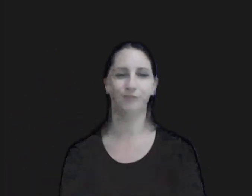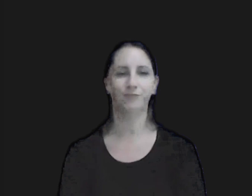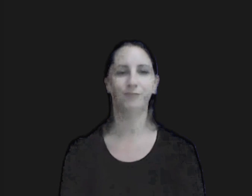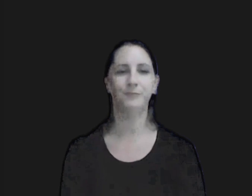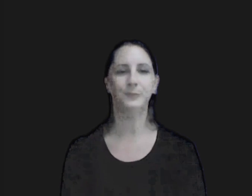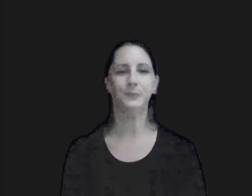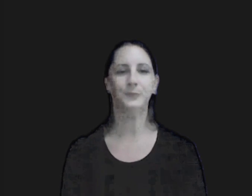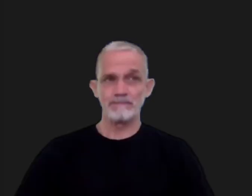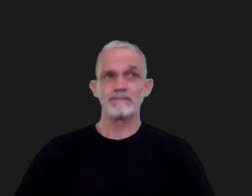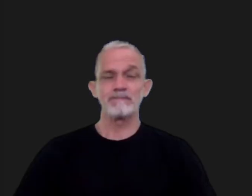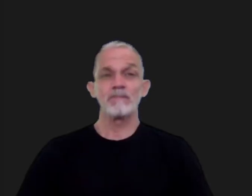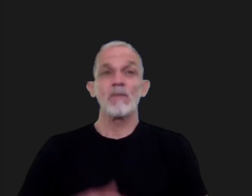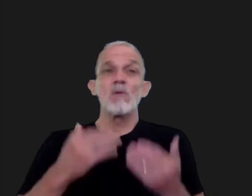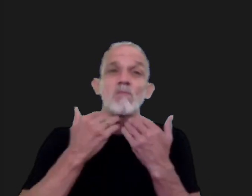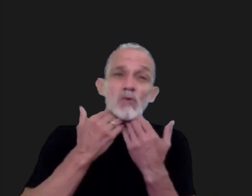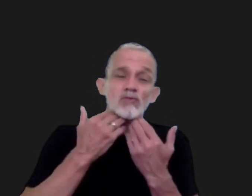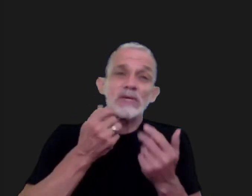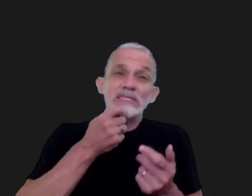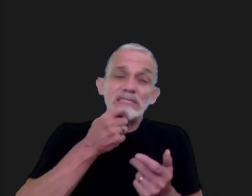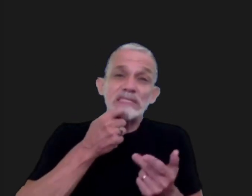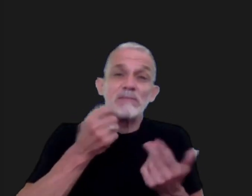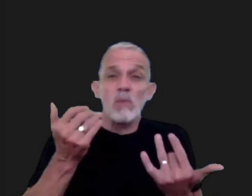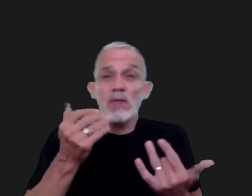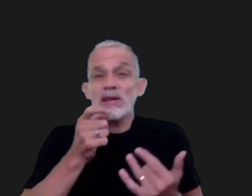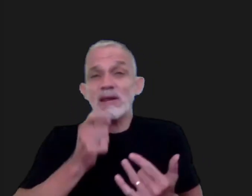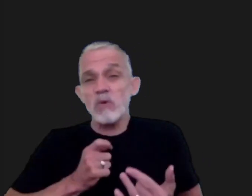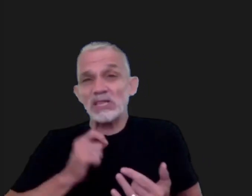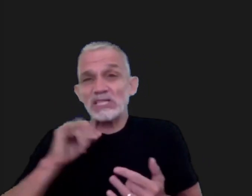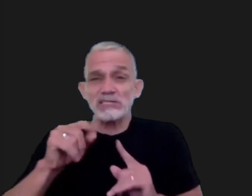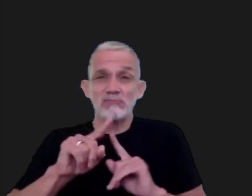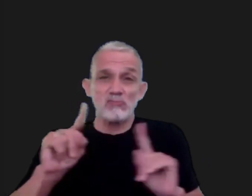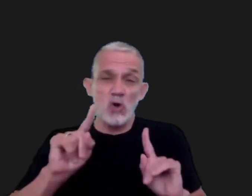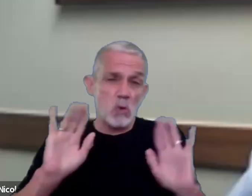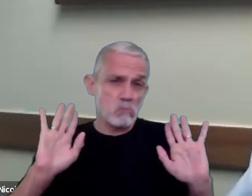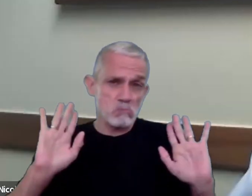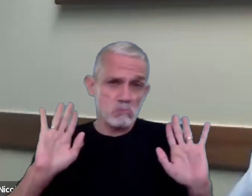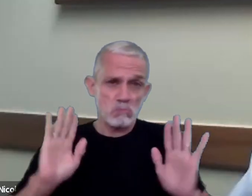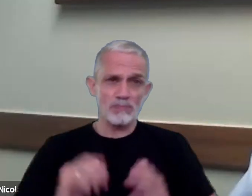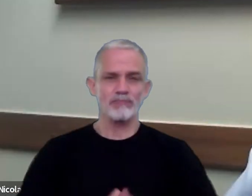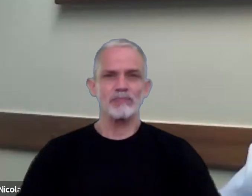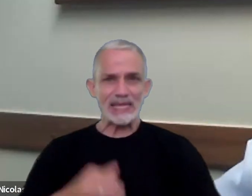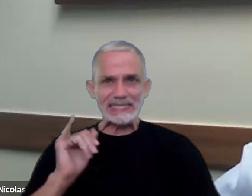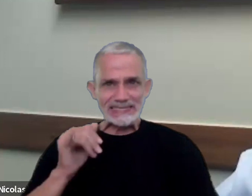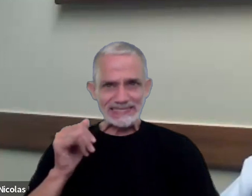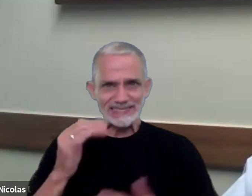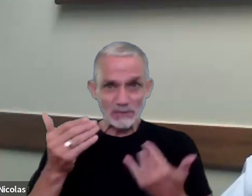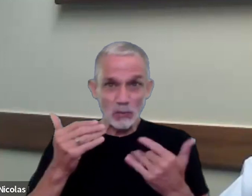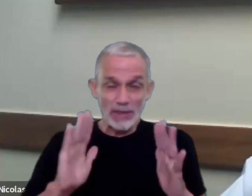no sé si se puede contestar o no sí sí